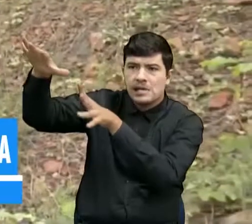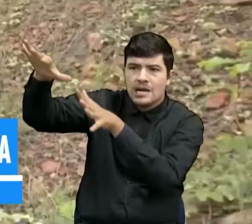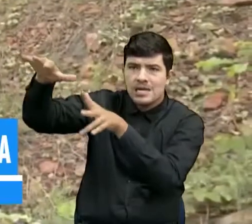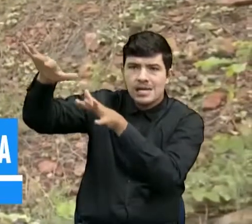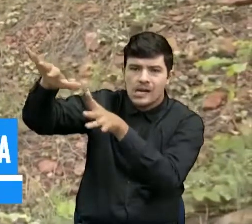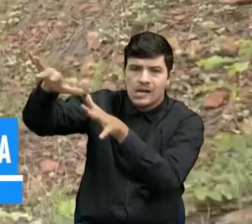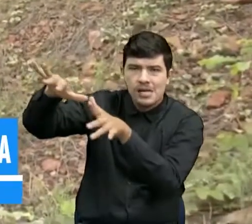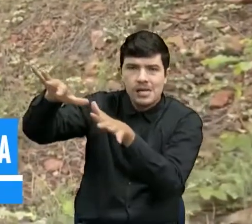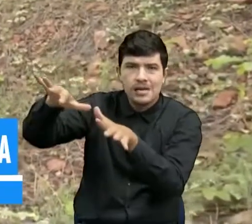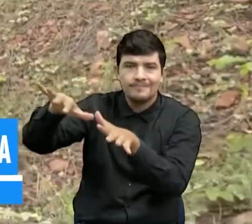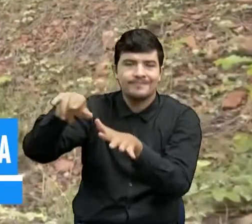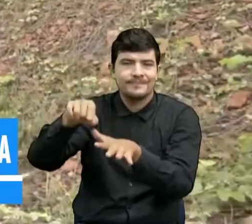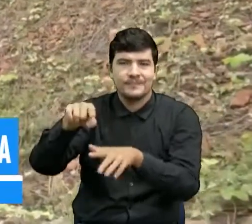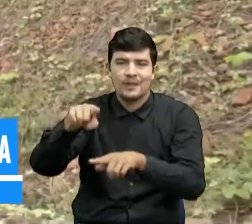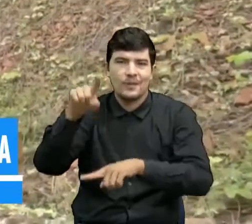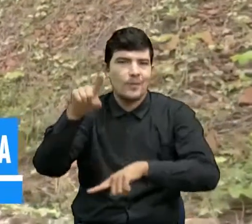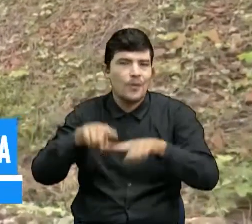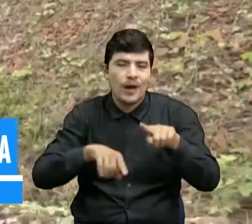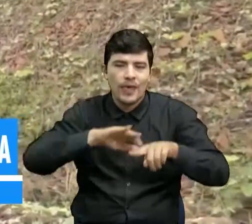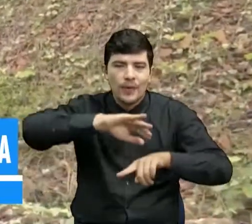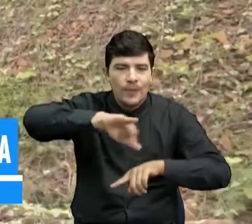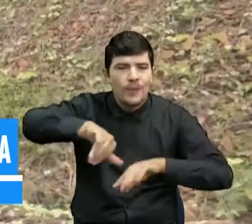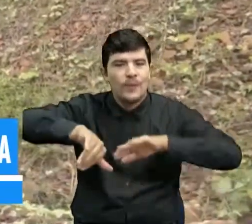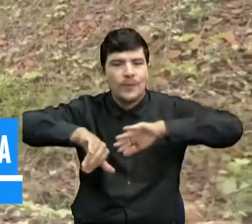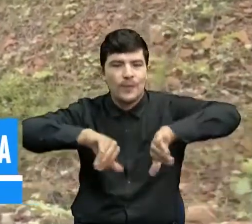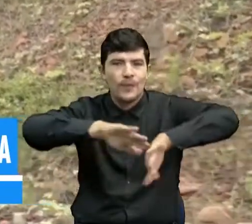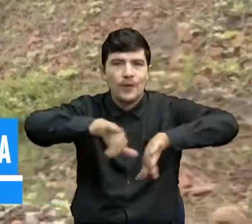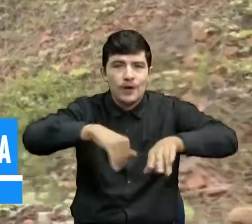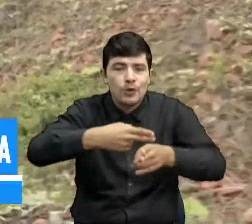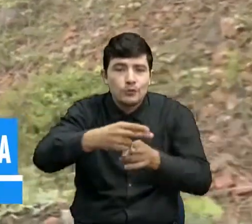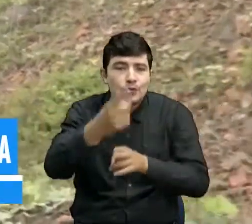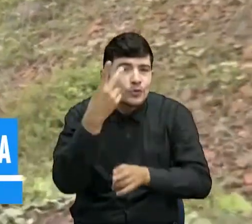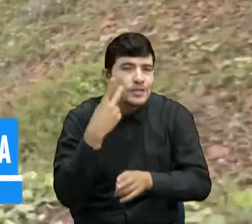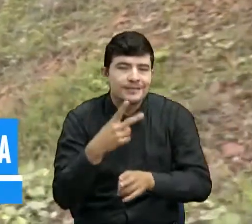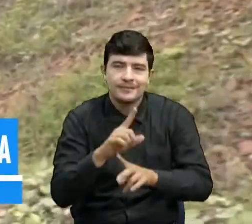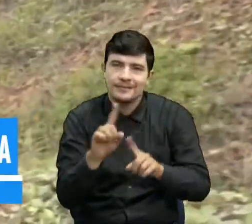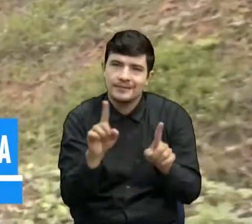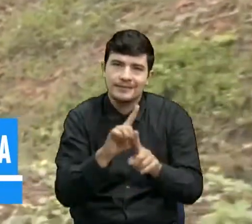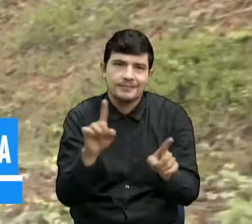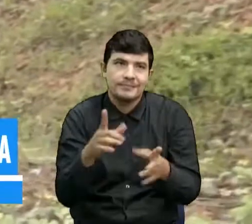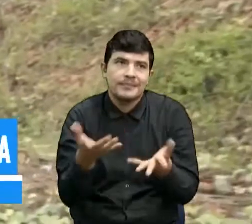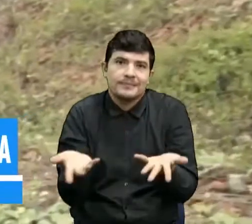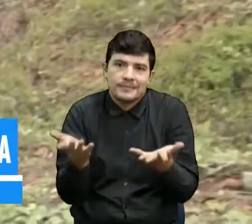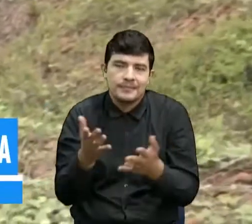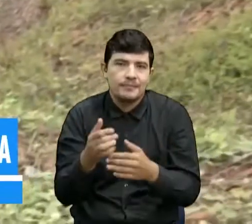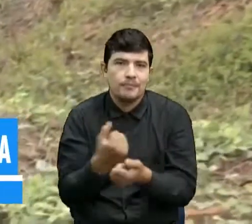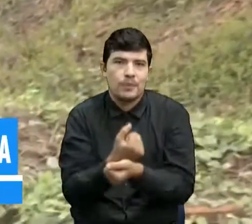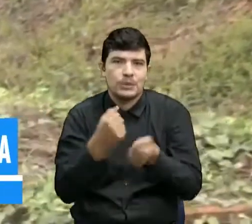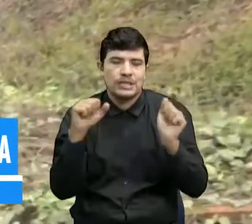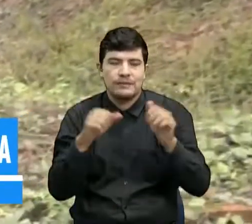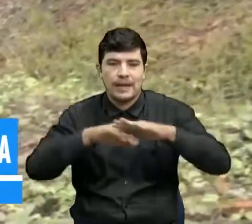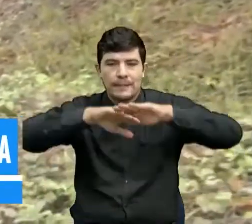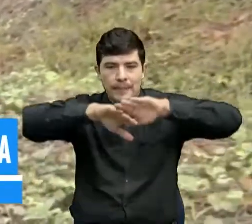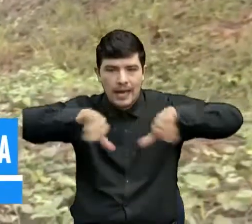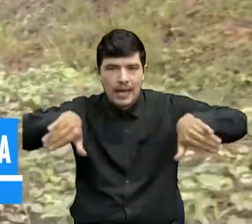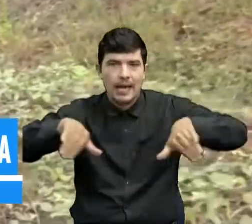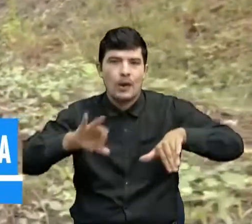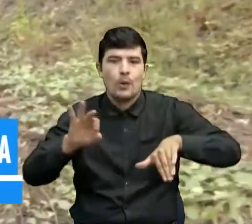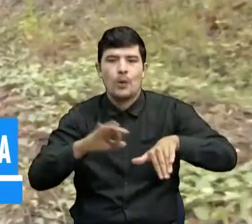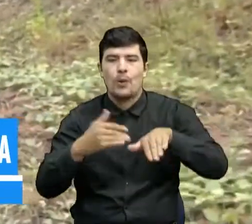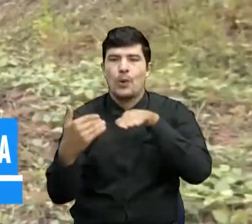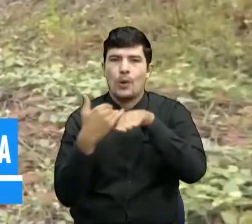va a impedir la remoción sencilla de los escombros y de igual forma va a impedir el tránsito